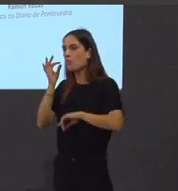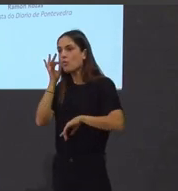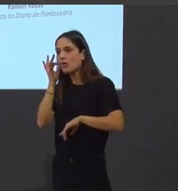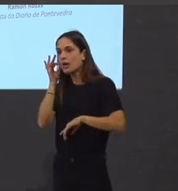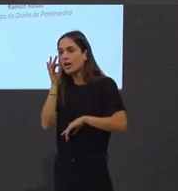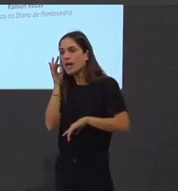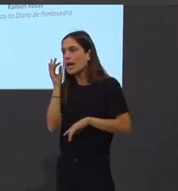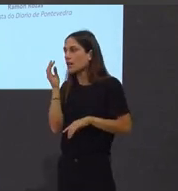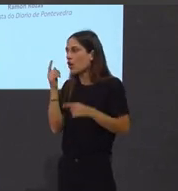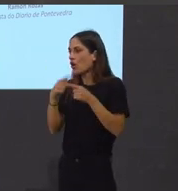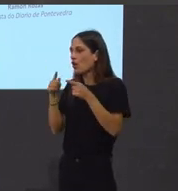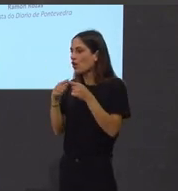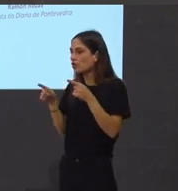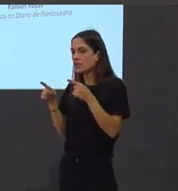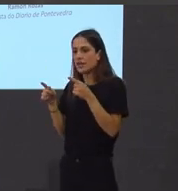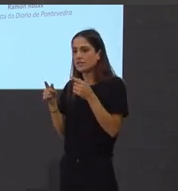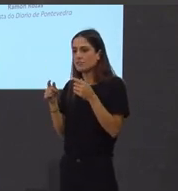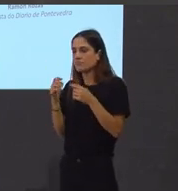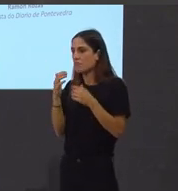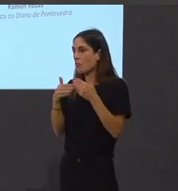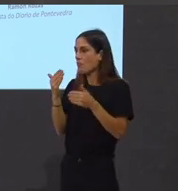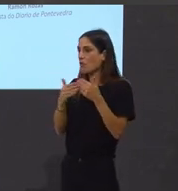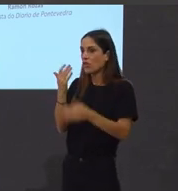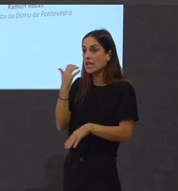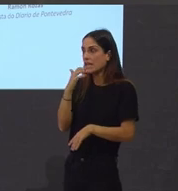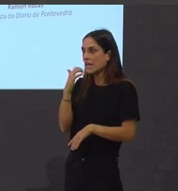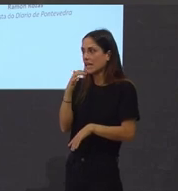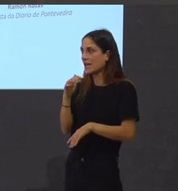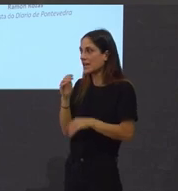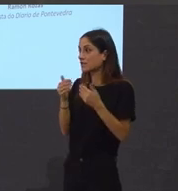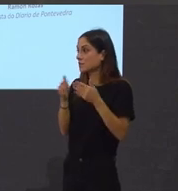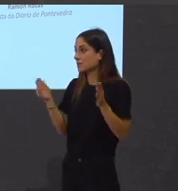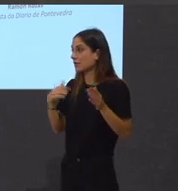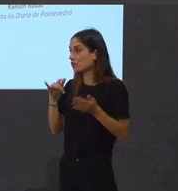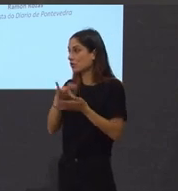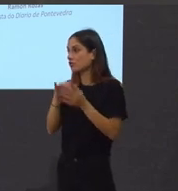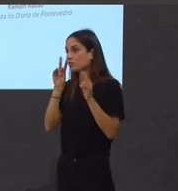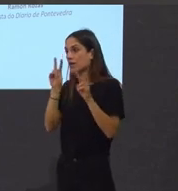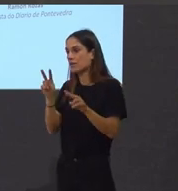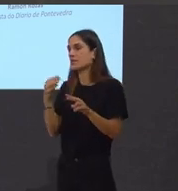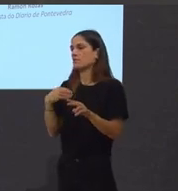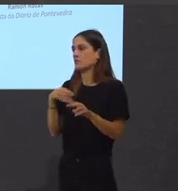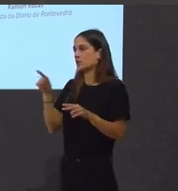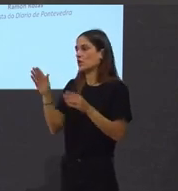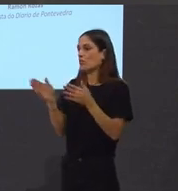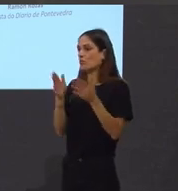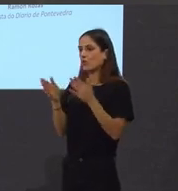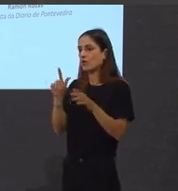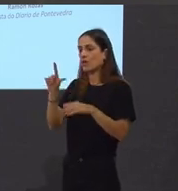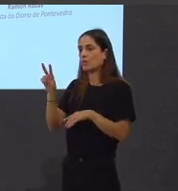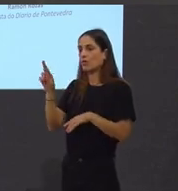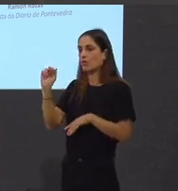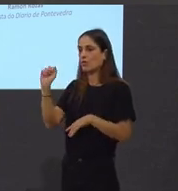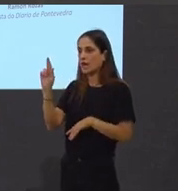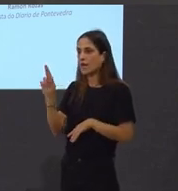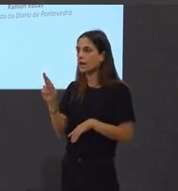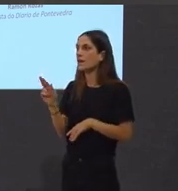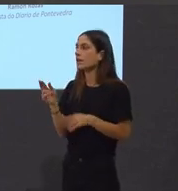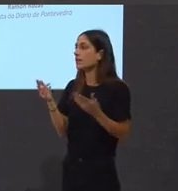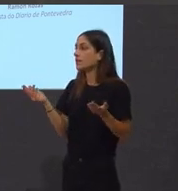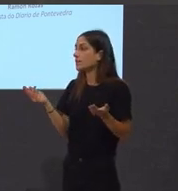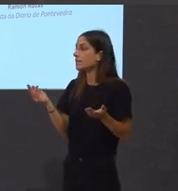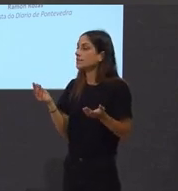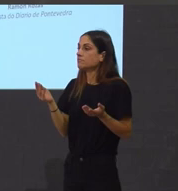digamos, entón, si creo que o lugar ten lugares claroscuros como nos,